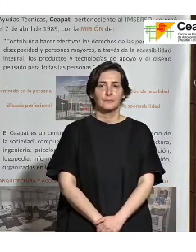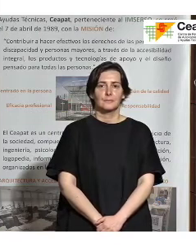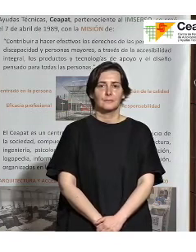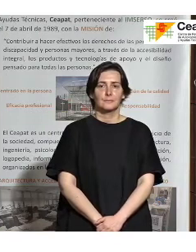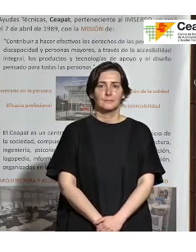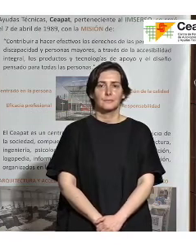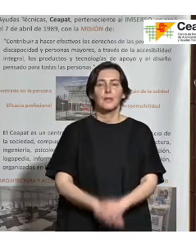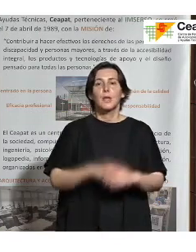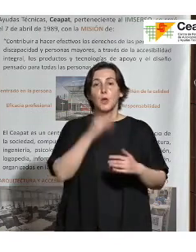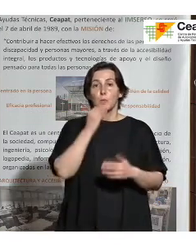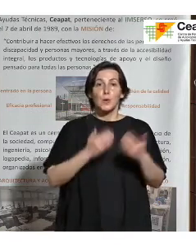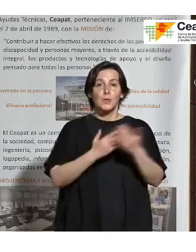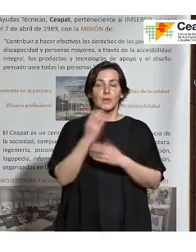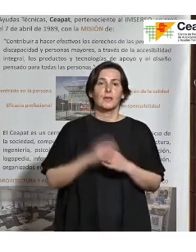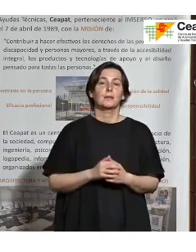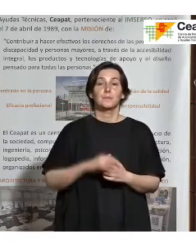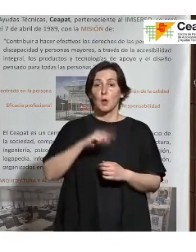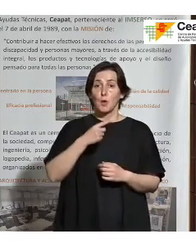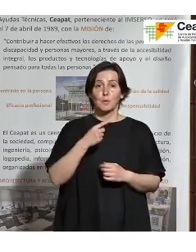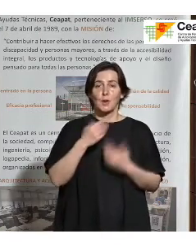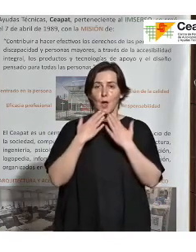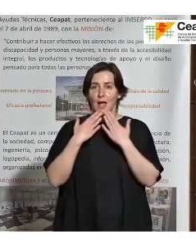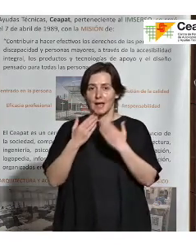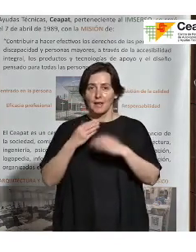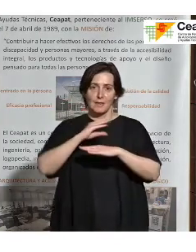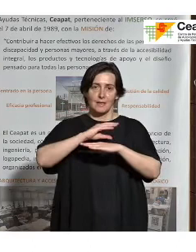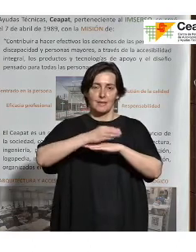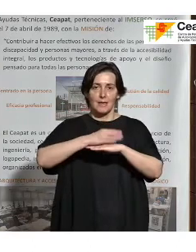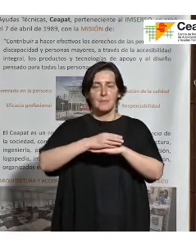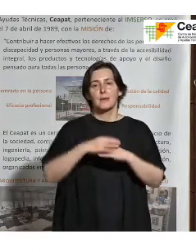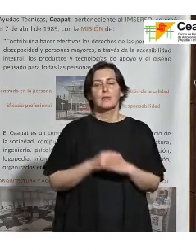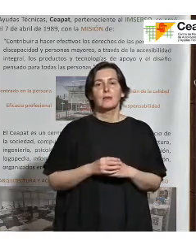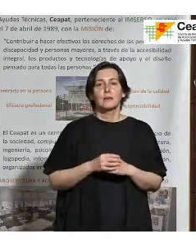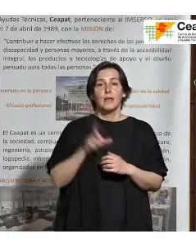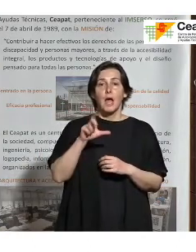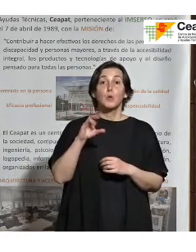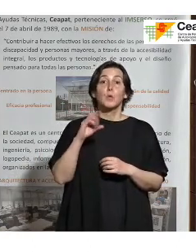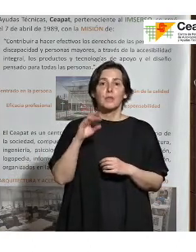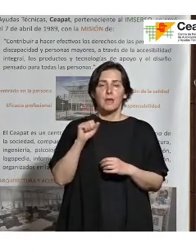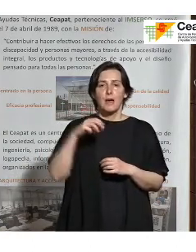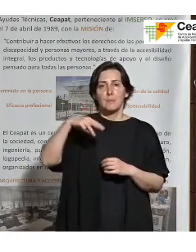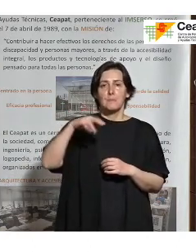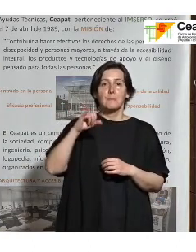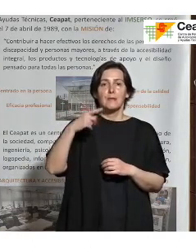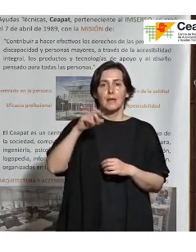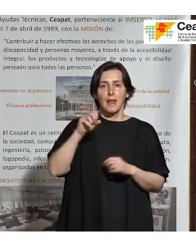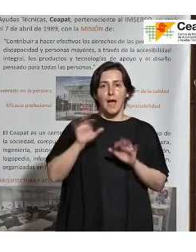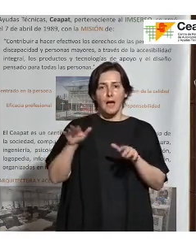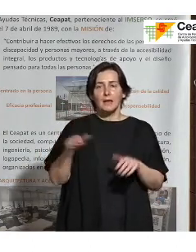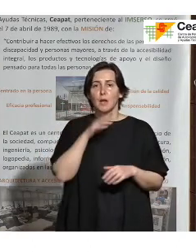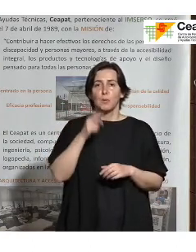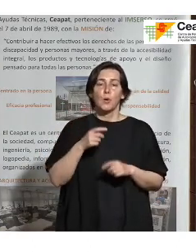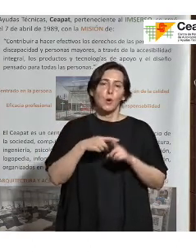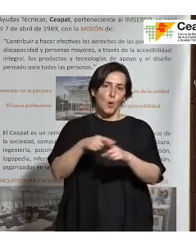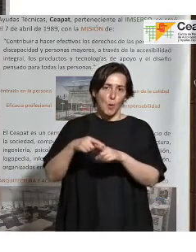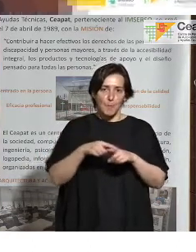Bueno, días. En primer lugar, agradecer al CEAPAT y en especial a Lucía y Miguel Ángel por invitarnos a poder compartir el